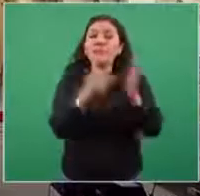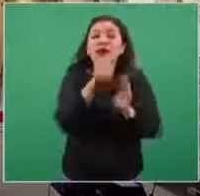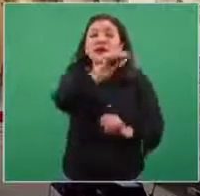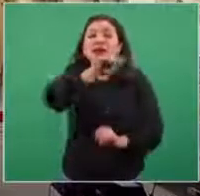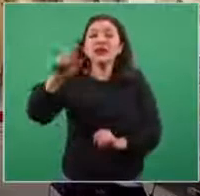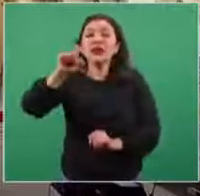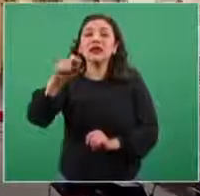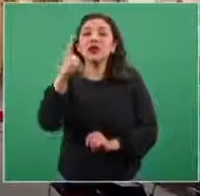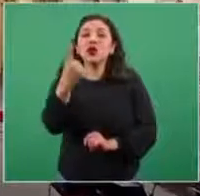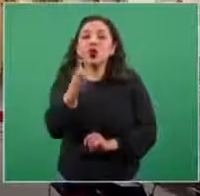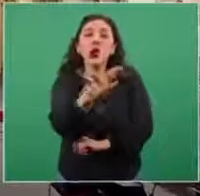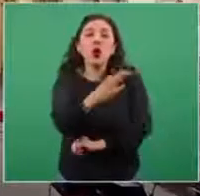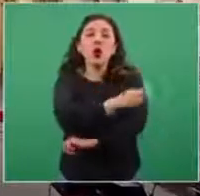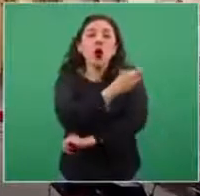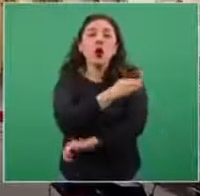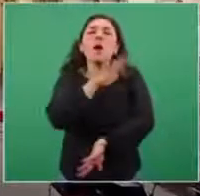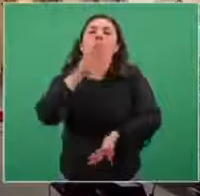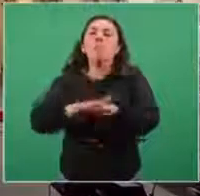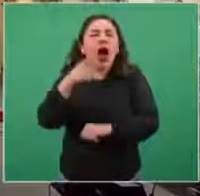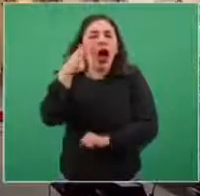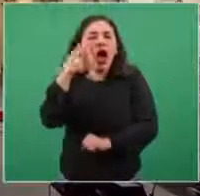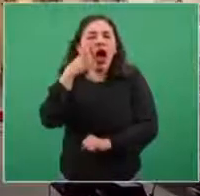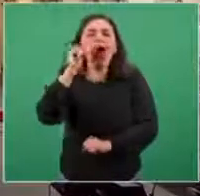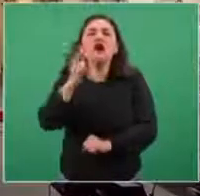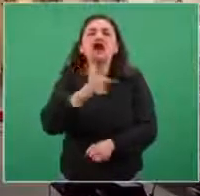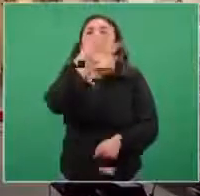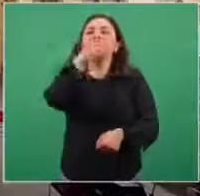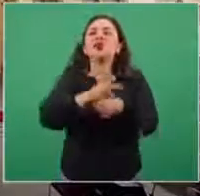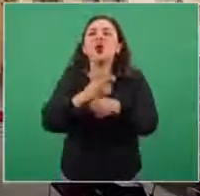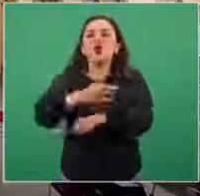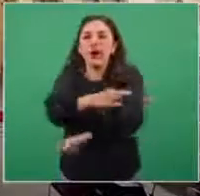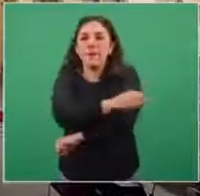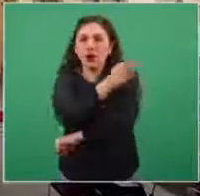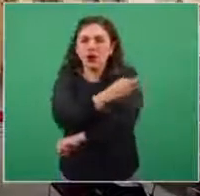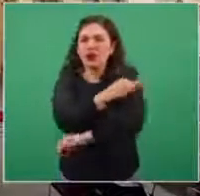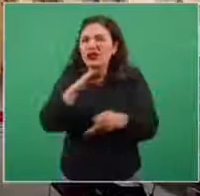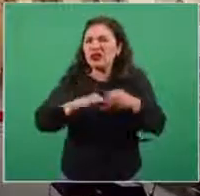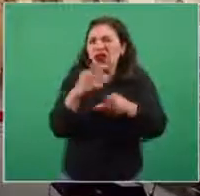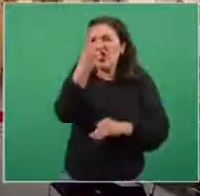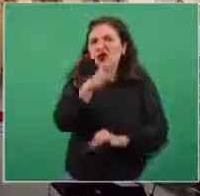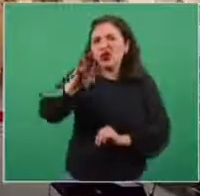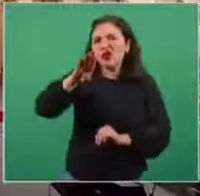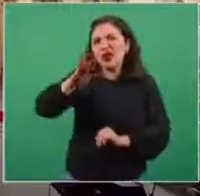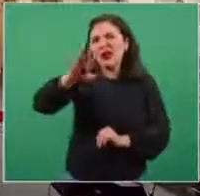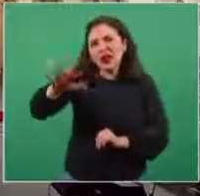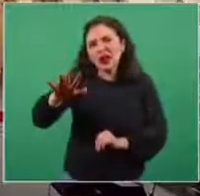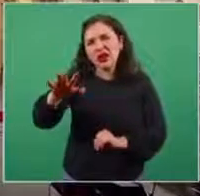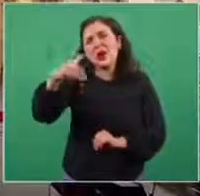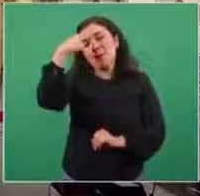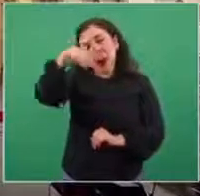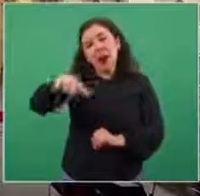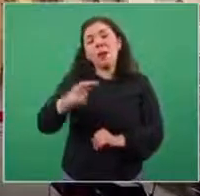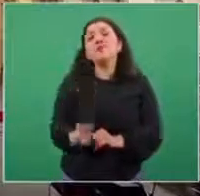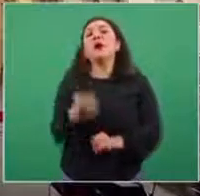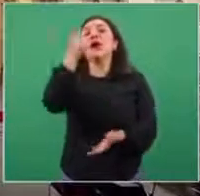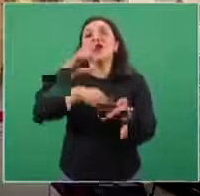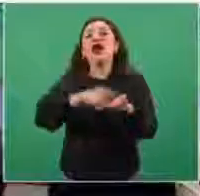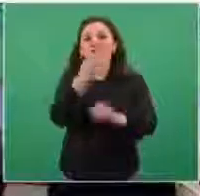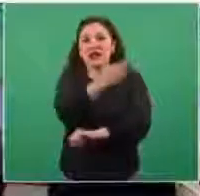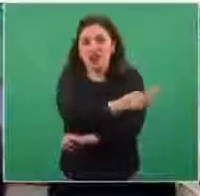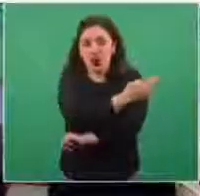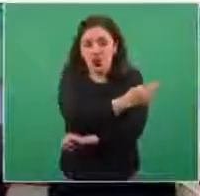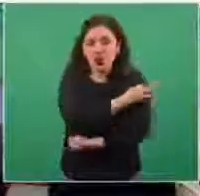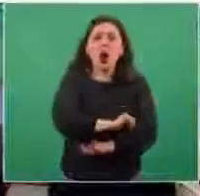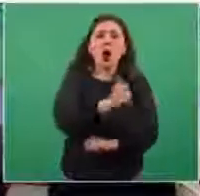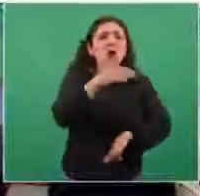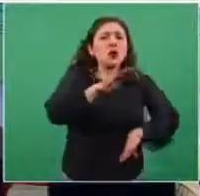son segundas dosis mayormente, fueron cerca de 295, ahorita lo veremos, primeras dosis y